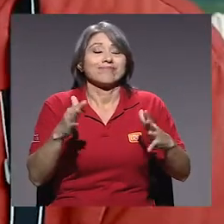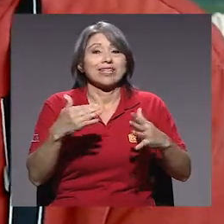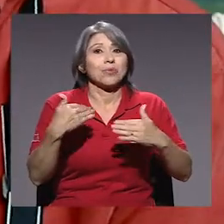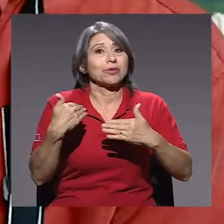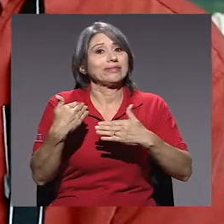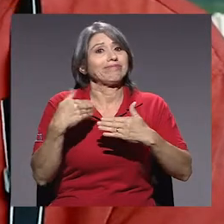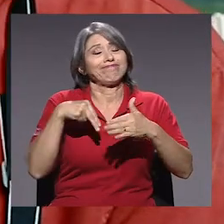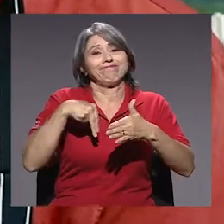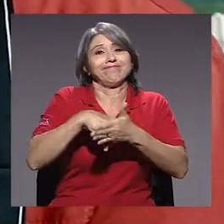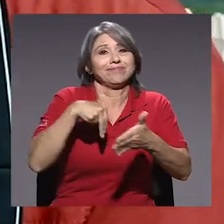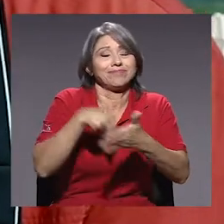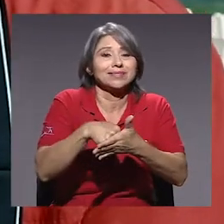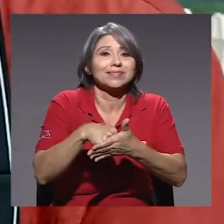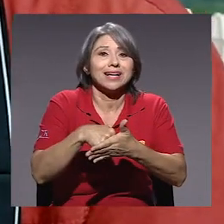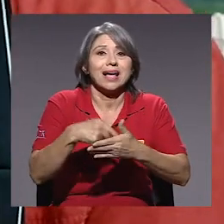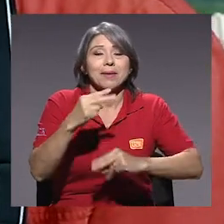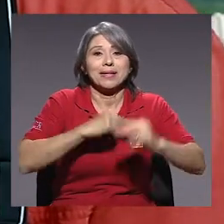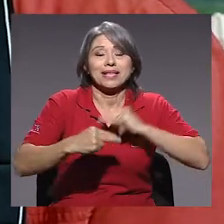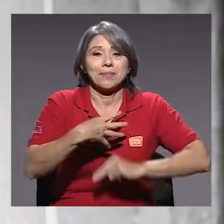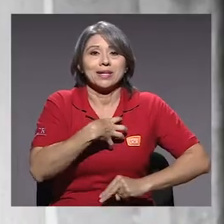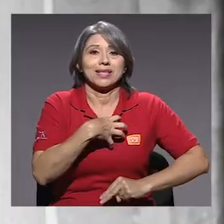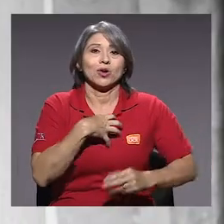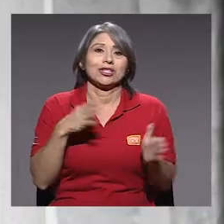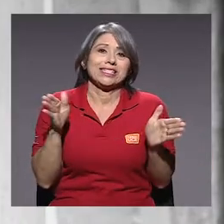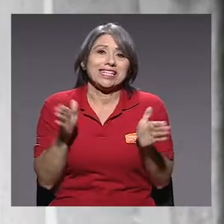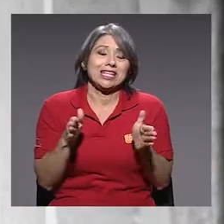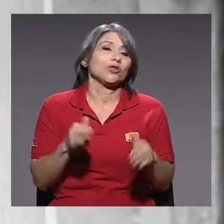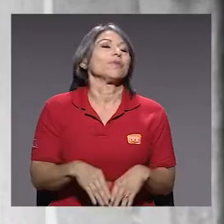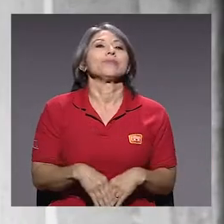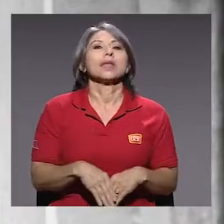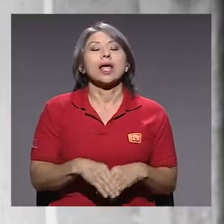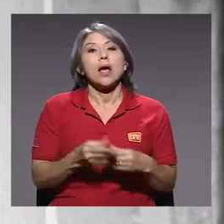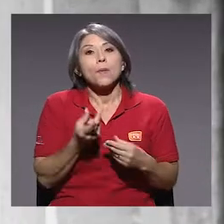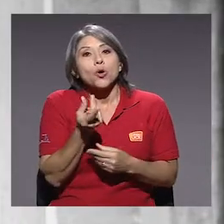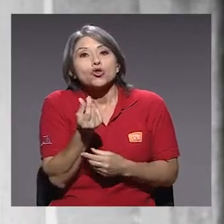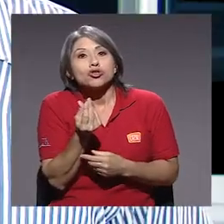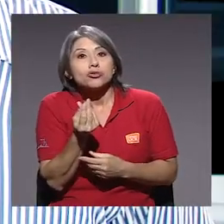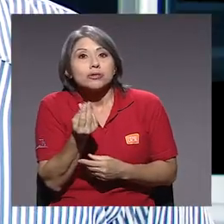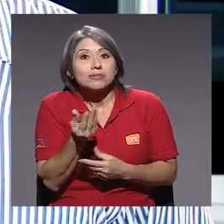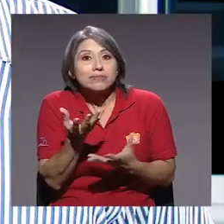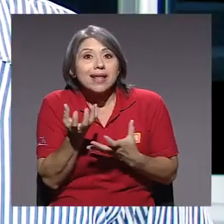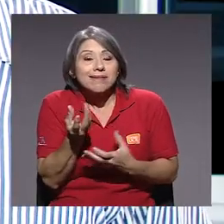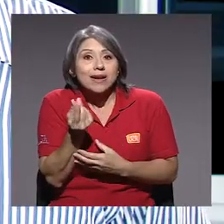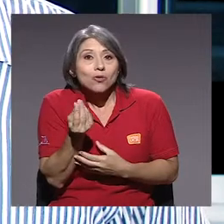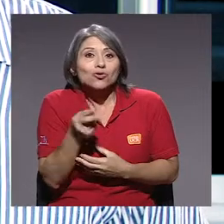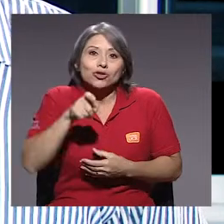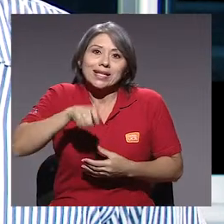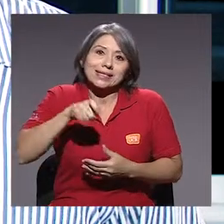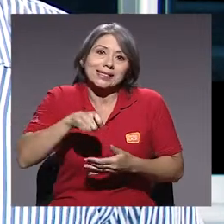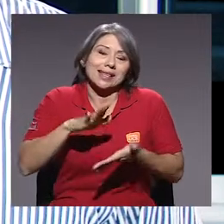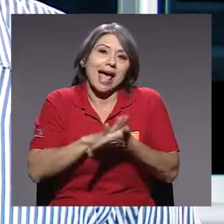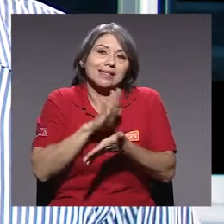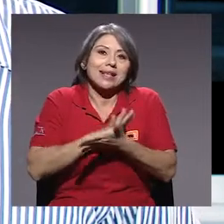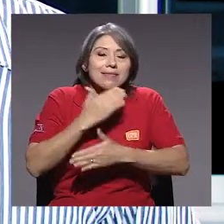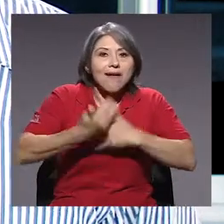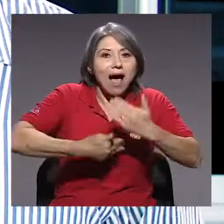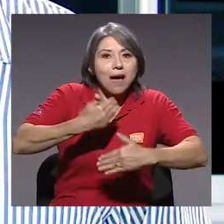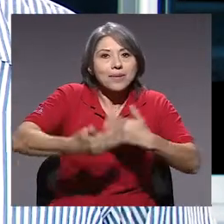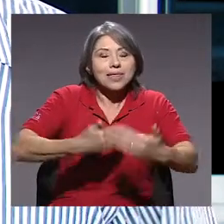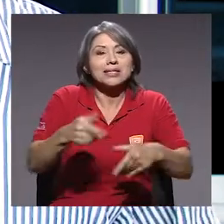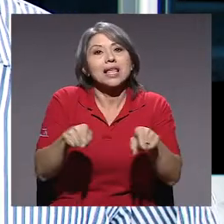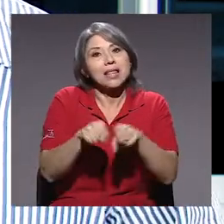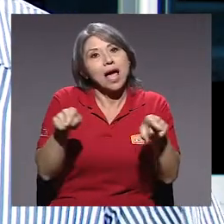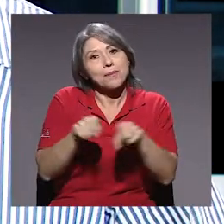emprendedor chiquito. Los recursos incluyen trámites. También es otro tipo de recurso